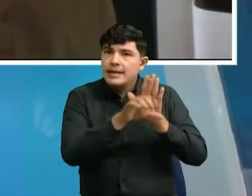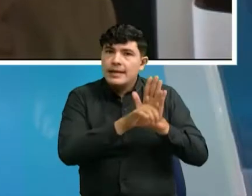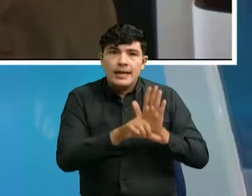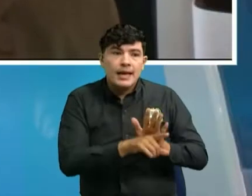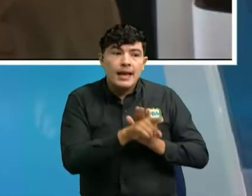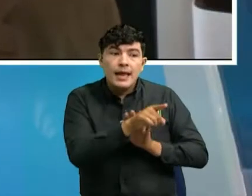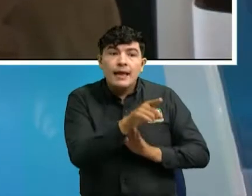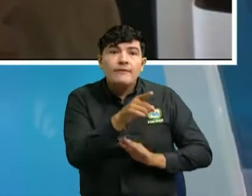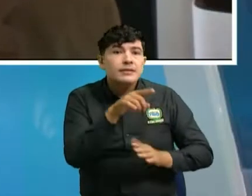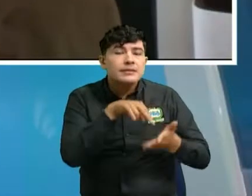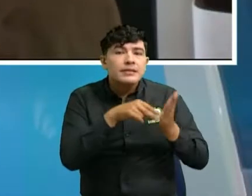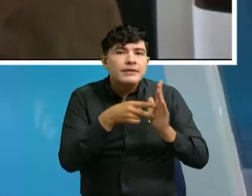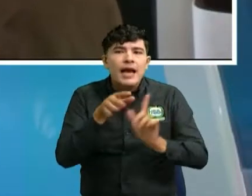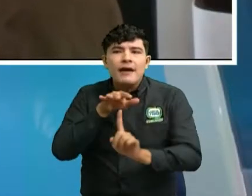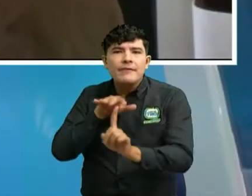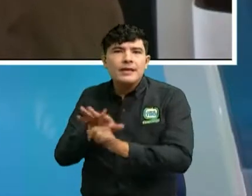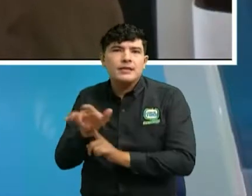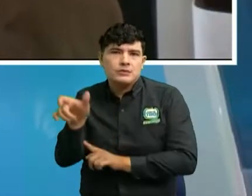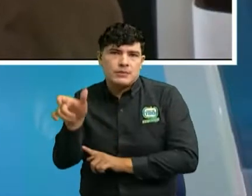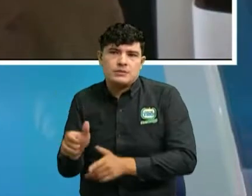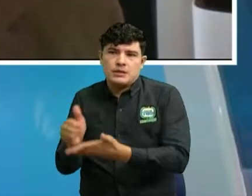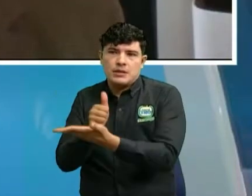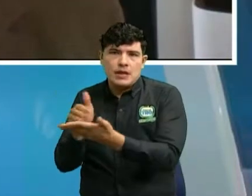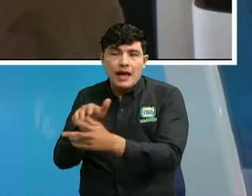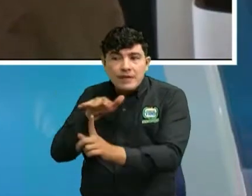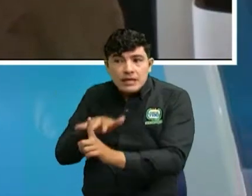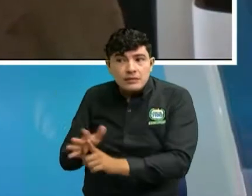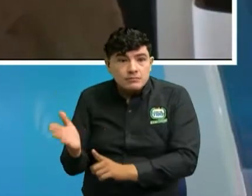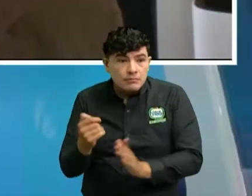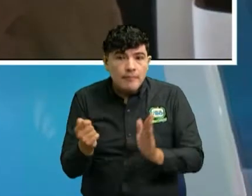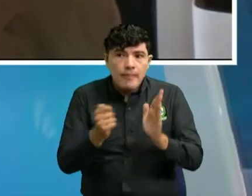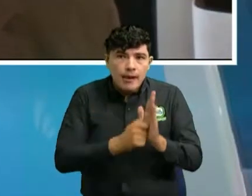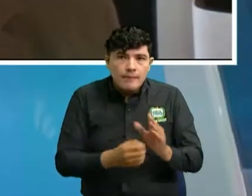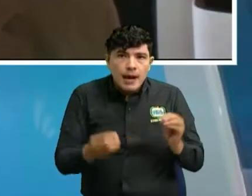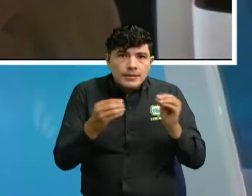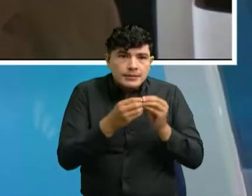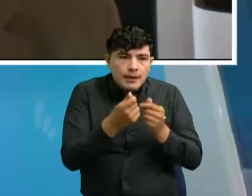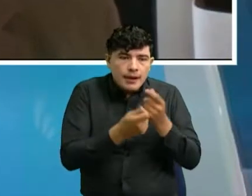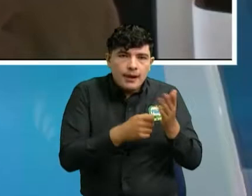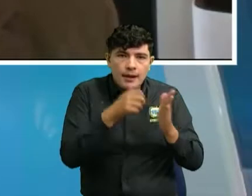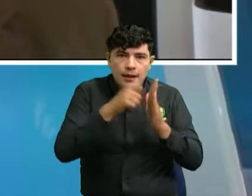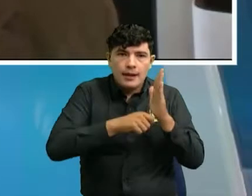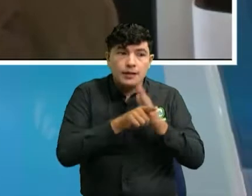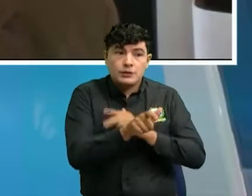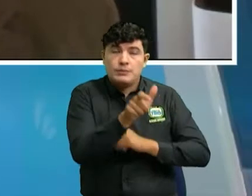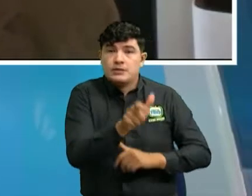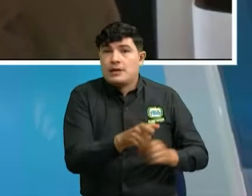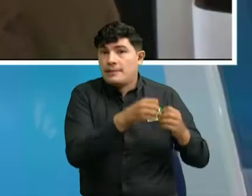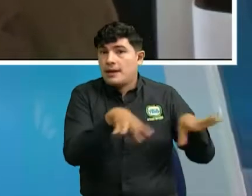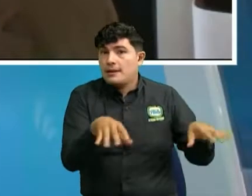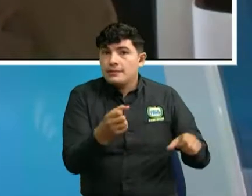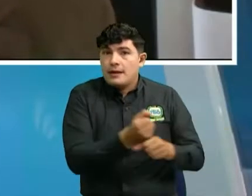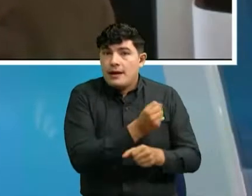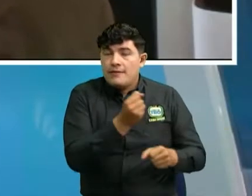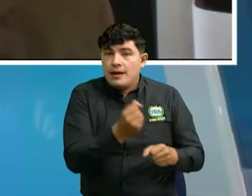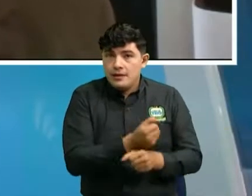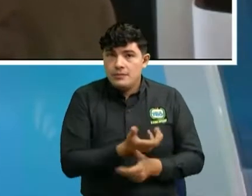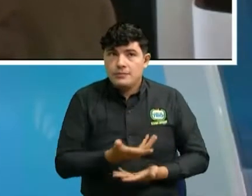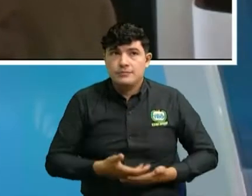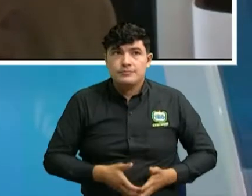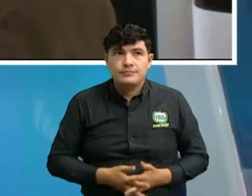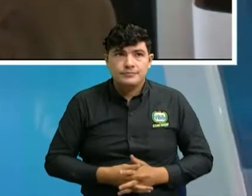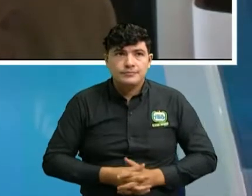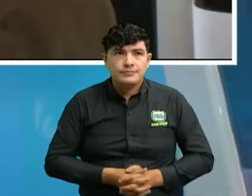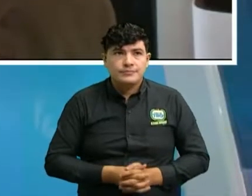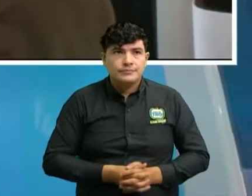perjudicando al usuario, y eso puede ser una falta grave que le puede causar la pérdida del trabajo de uno de los